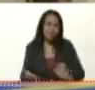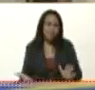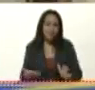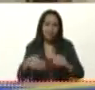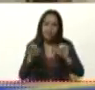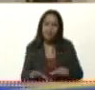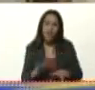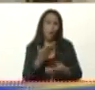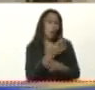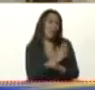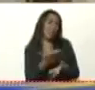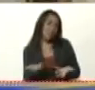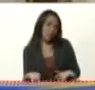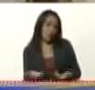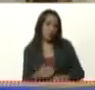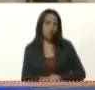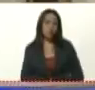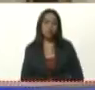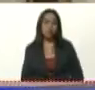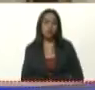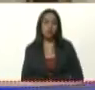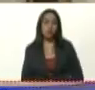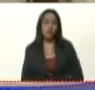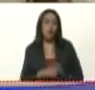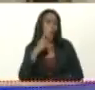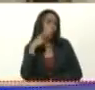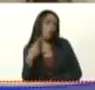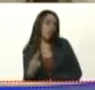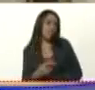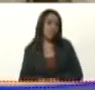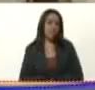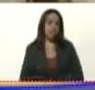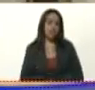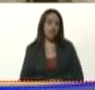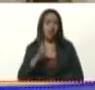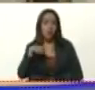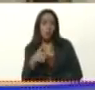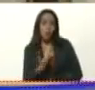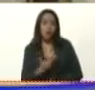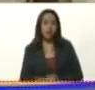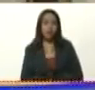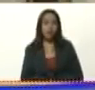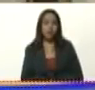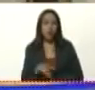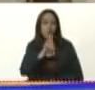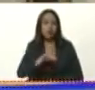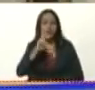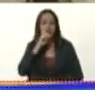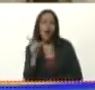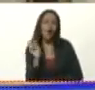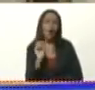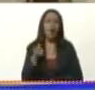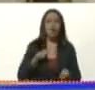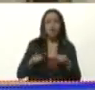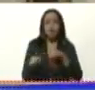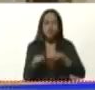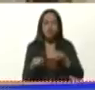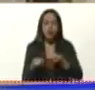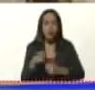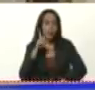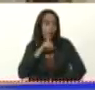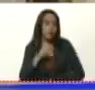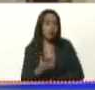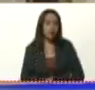basta de jueguitos a la politiquería para tratar de malutilizar o manipular una